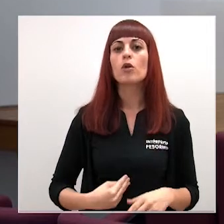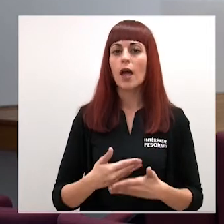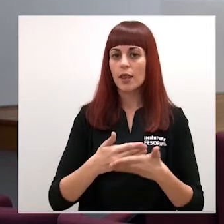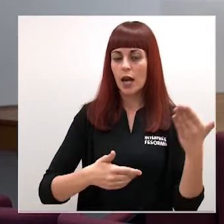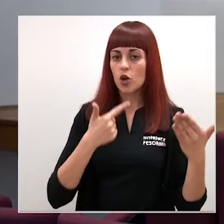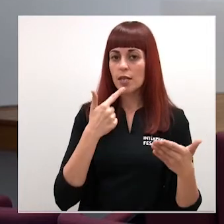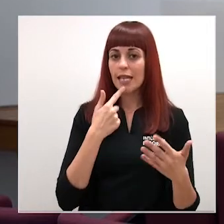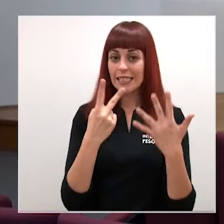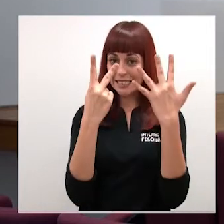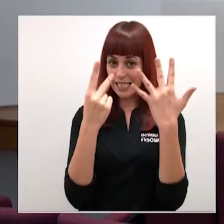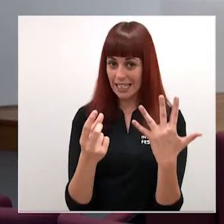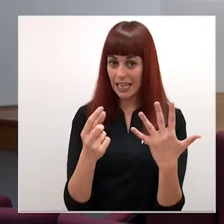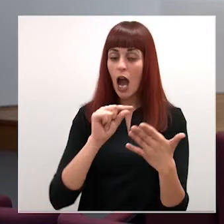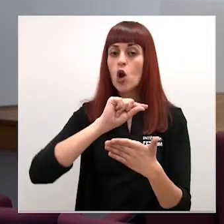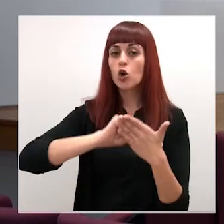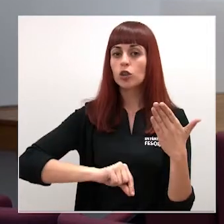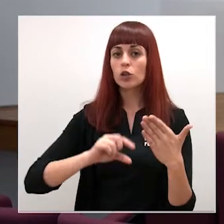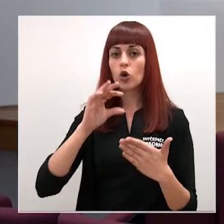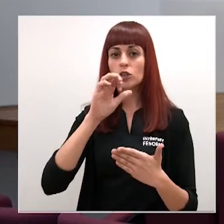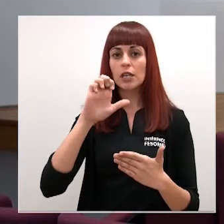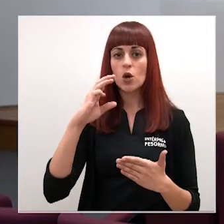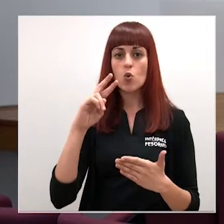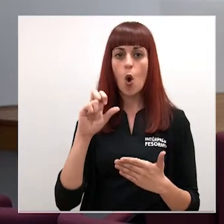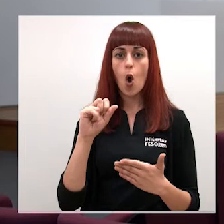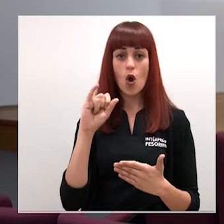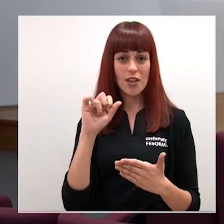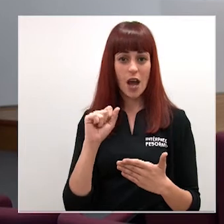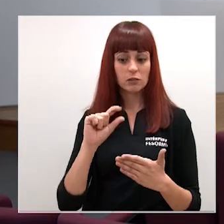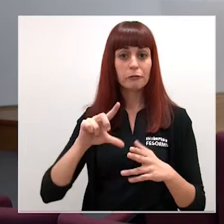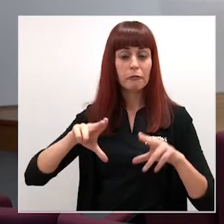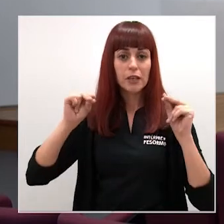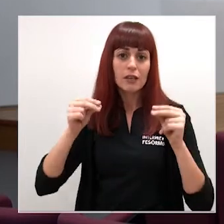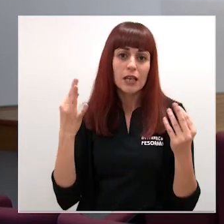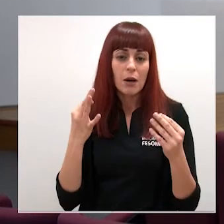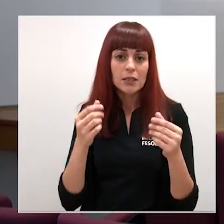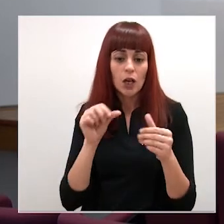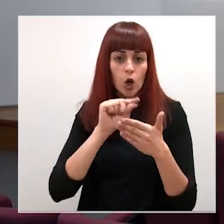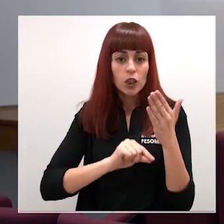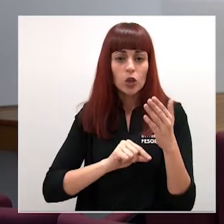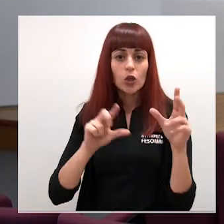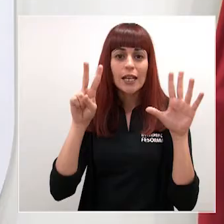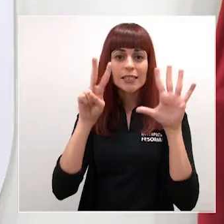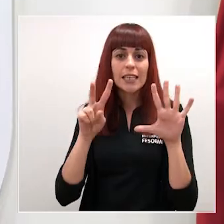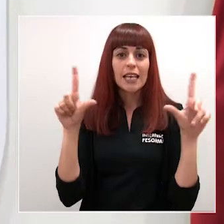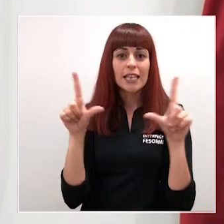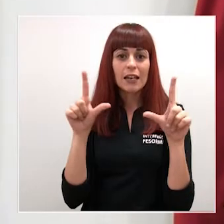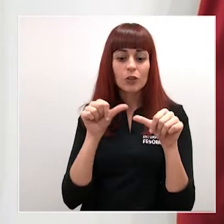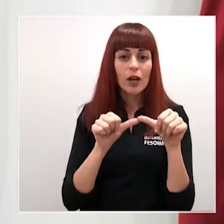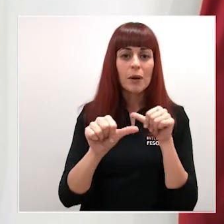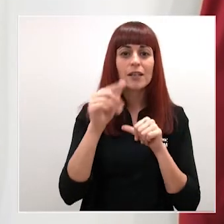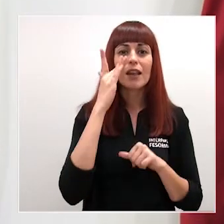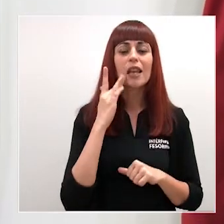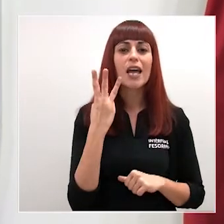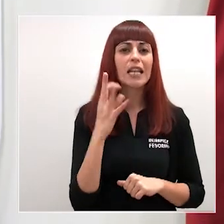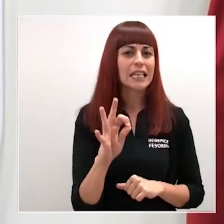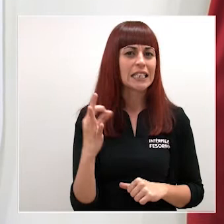para el vencimiento del contrato con secuella ¿qué va a pasar con la continuidad de siete televisión a partir del día 30? Bueno ahora mismo se está